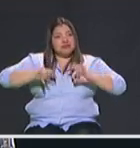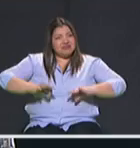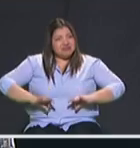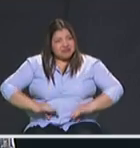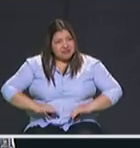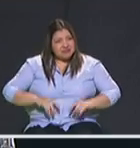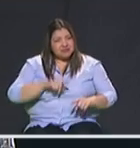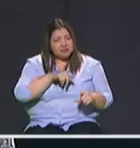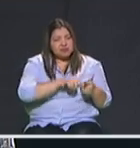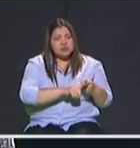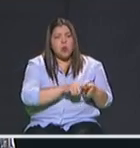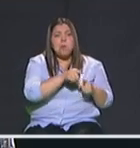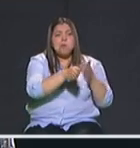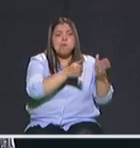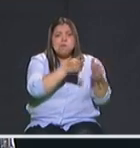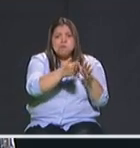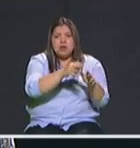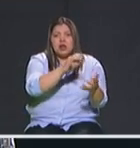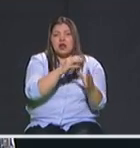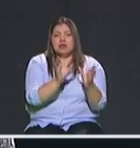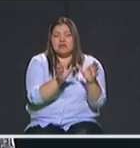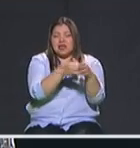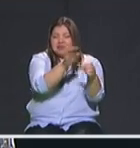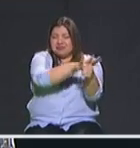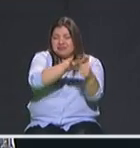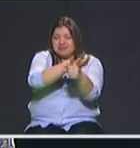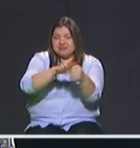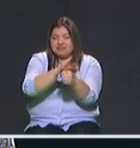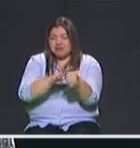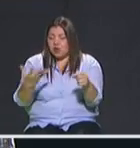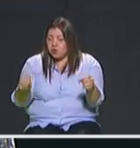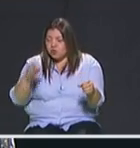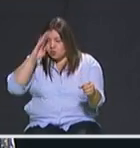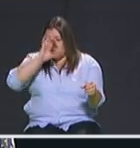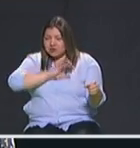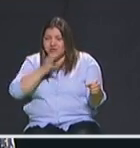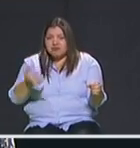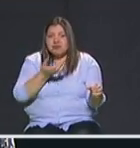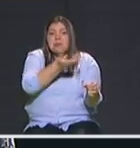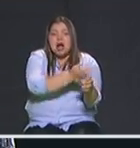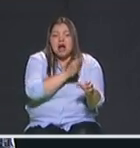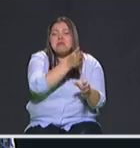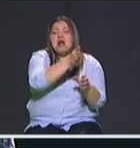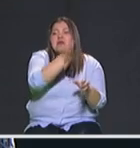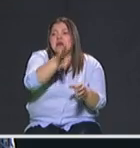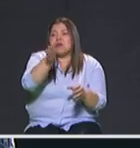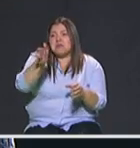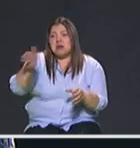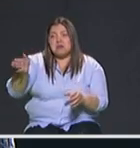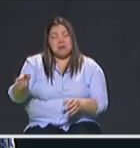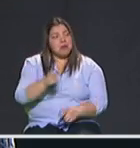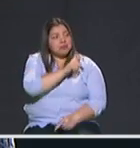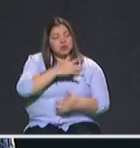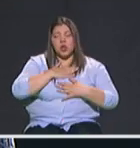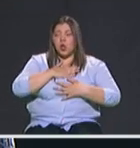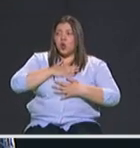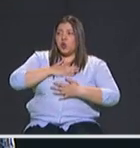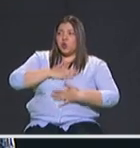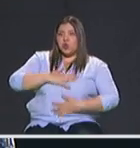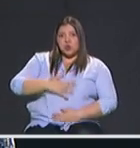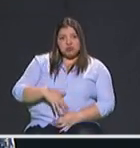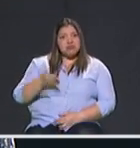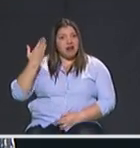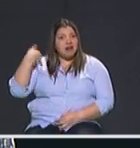había respeto, había confianza en los barrios y en ese sentido yo creo que podemos nosotros legitimar y darle confianza a nuestros ciudadanos en esos